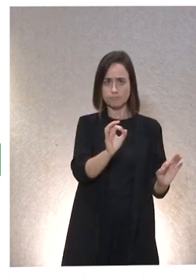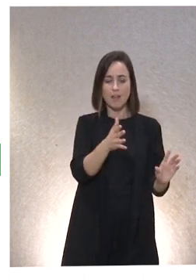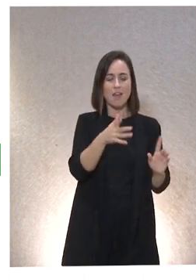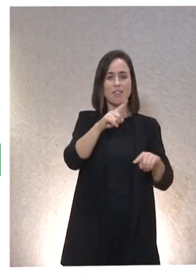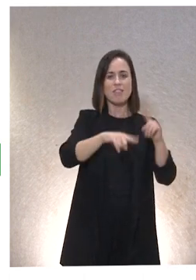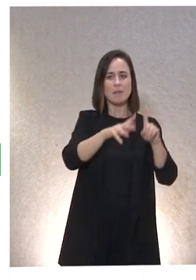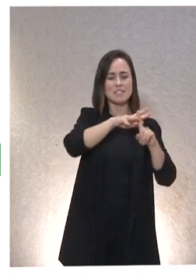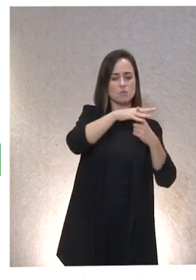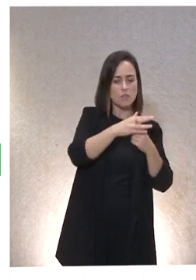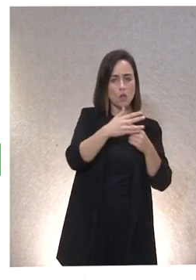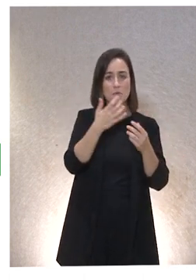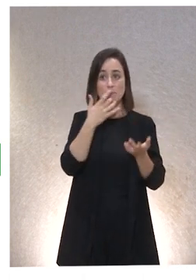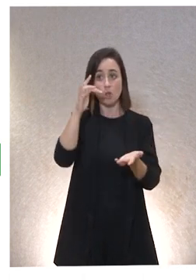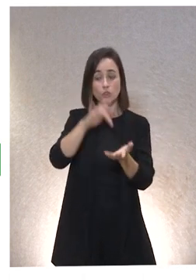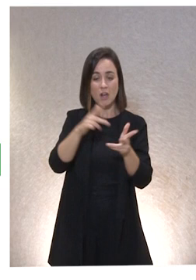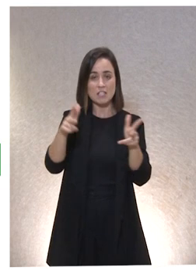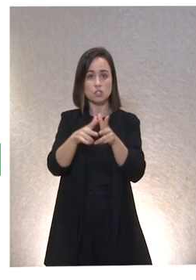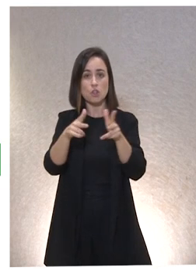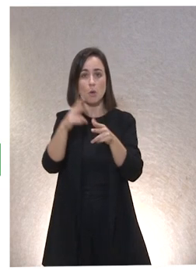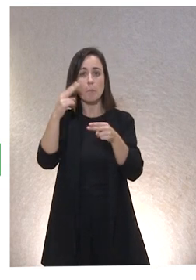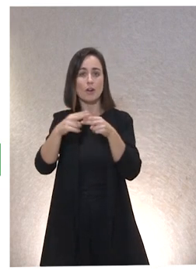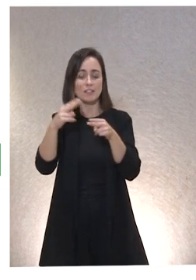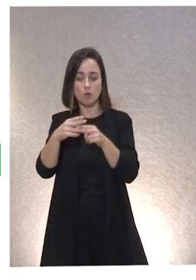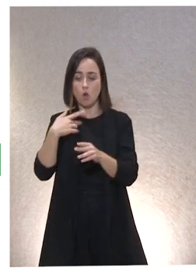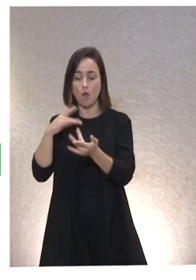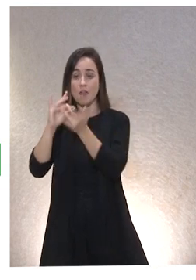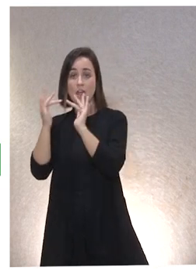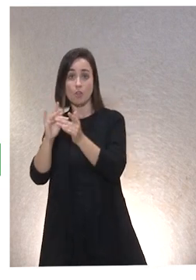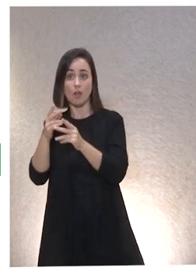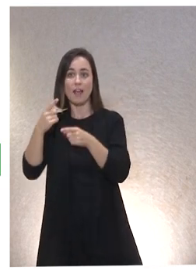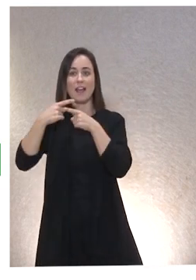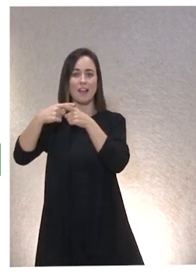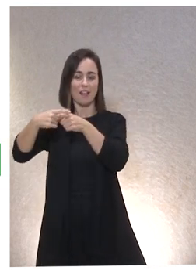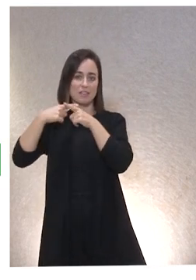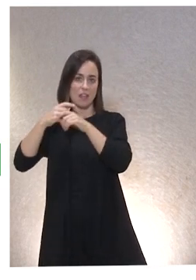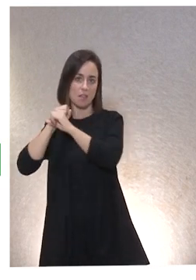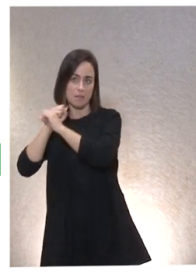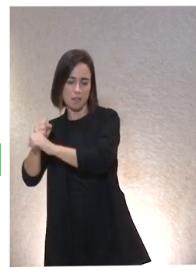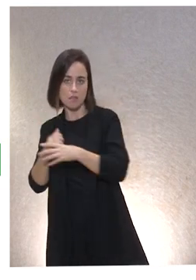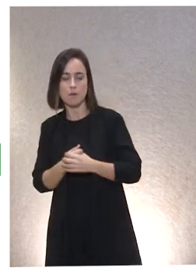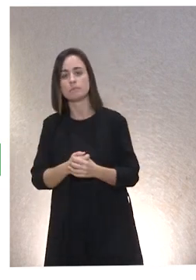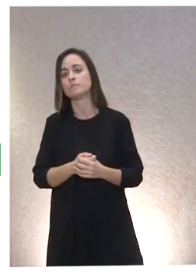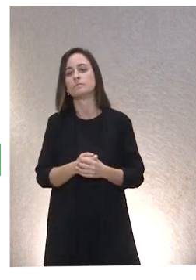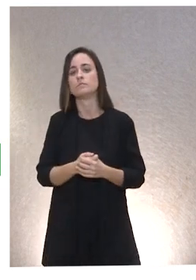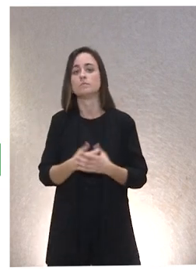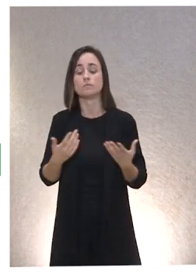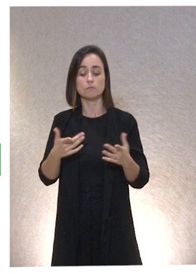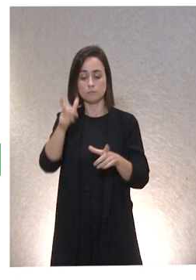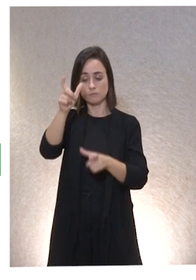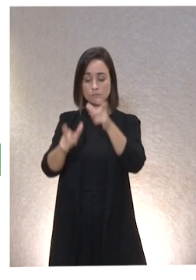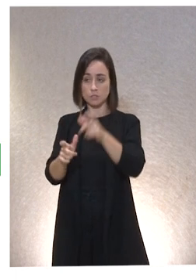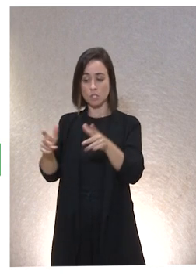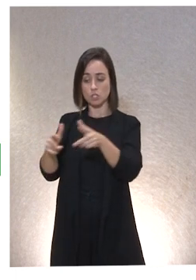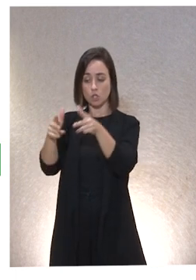relacionales y sociopolíticos de interdependencia. En marcos relacionales de las relaciones entre personas y